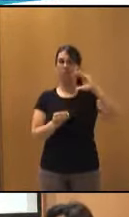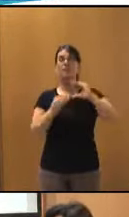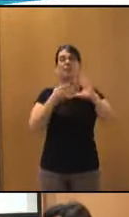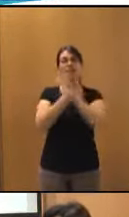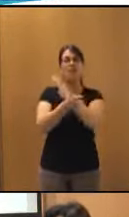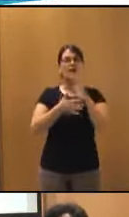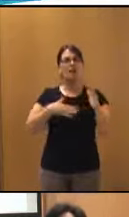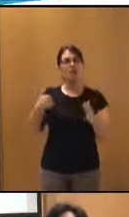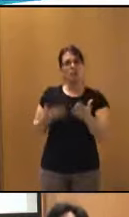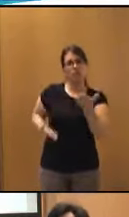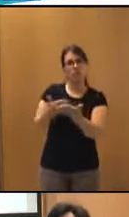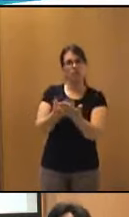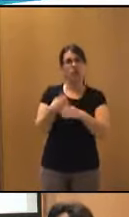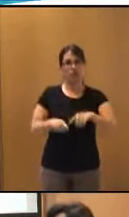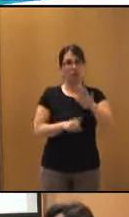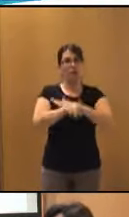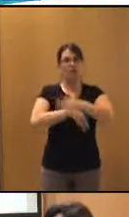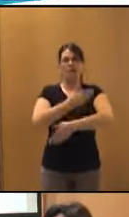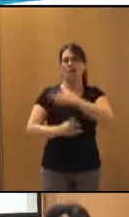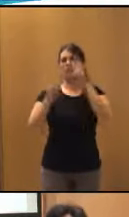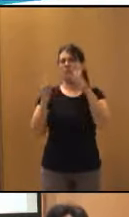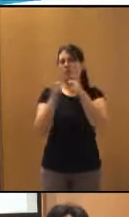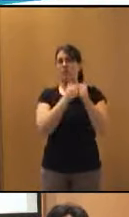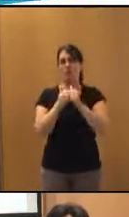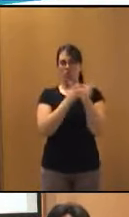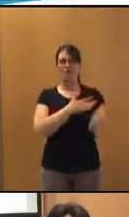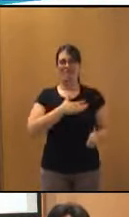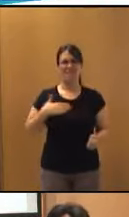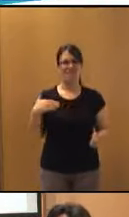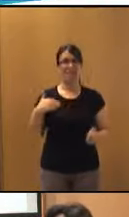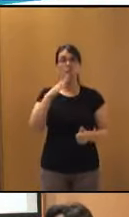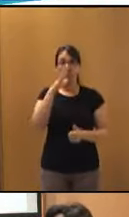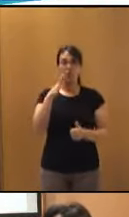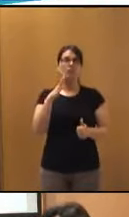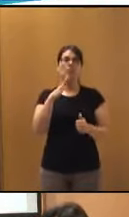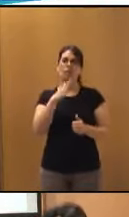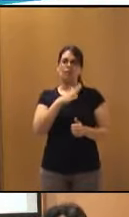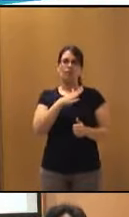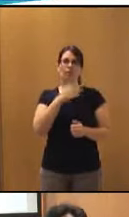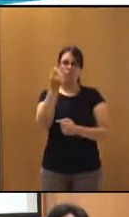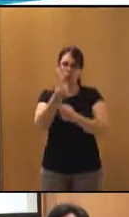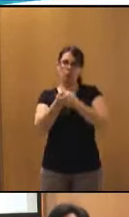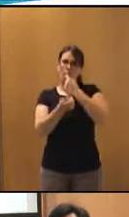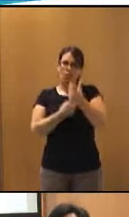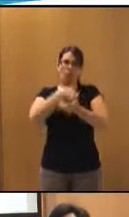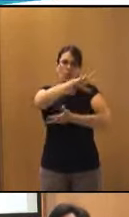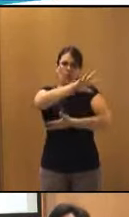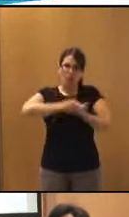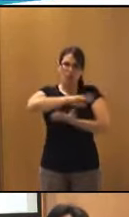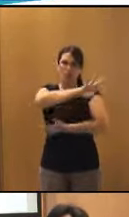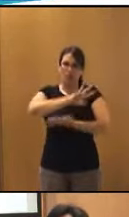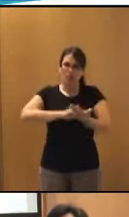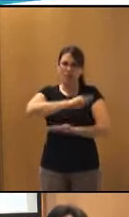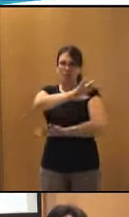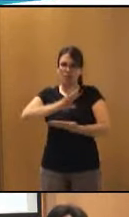accesibilidad en videojuegos. Para ello hemos ido identificando, reuniendo y, a través de este documento, pues vamos